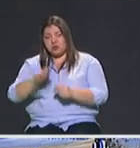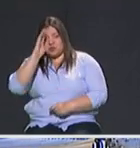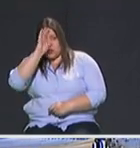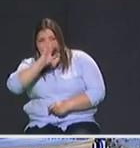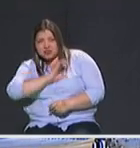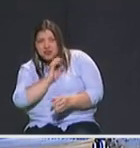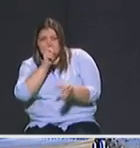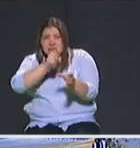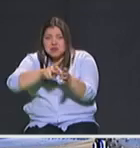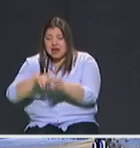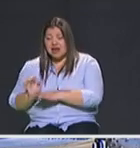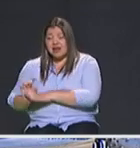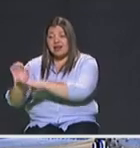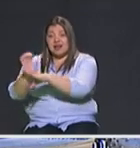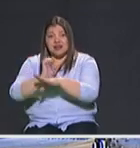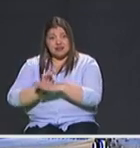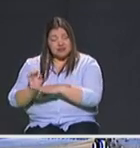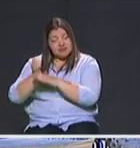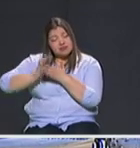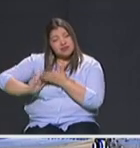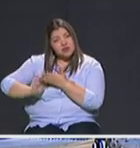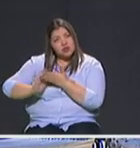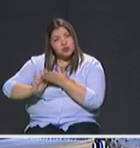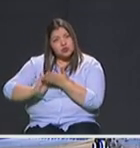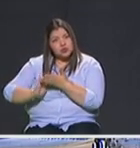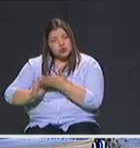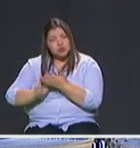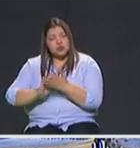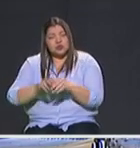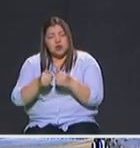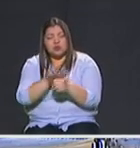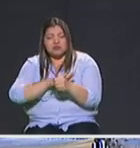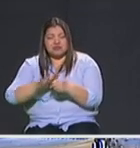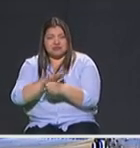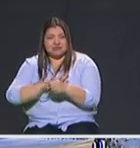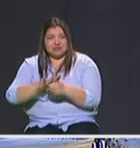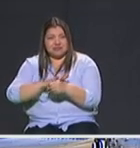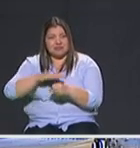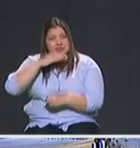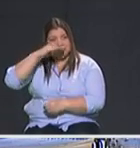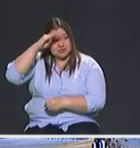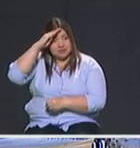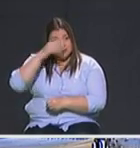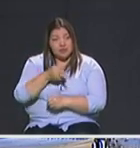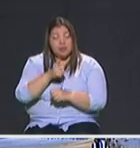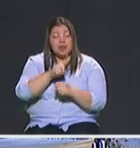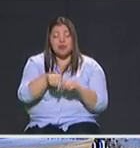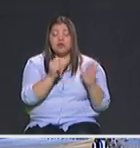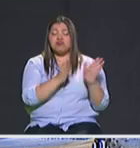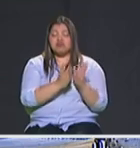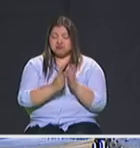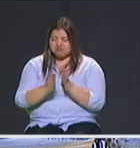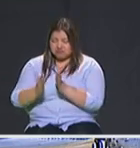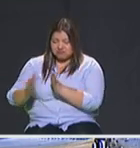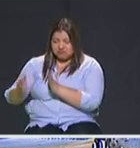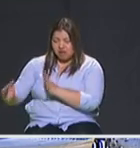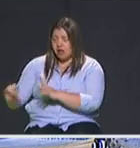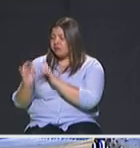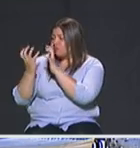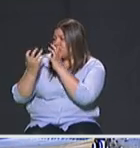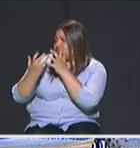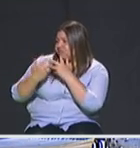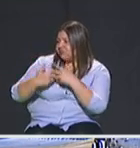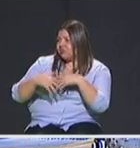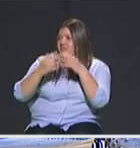todas las entidades que participan en la solución de los conflictos en la ciudad. Vamos a tener una agenda articulada y la vamos a trabajar